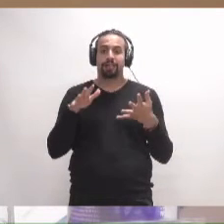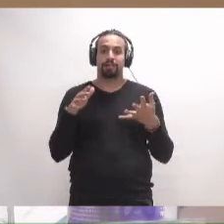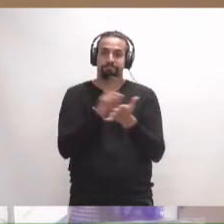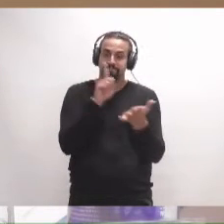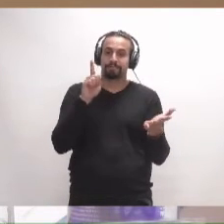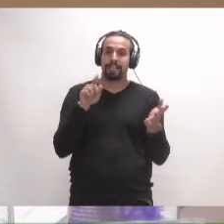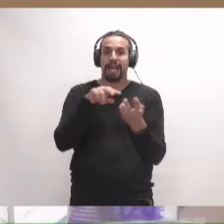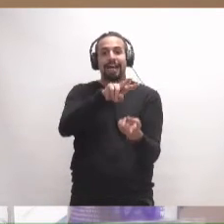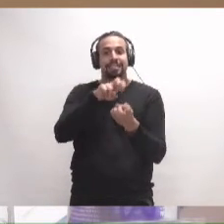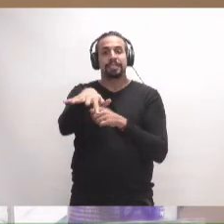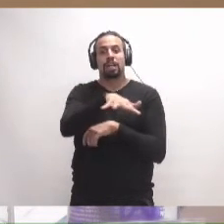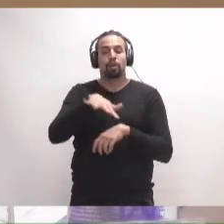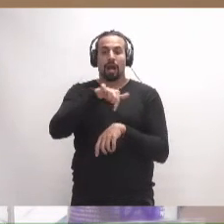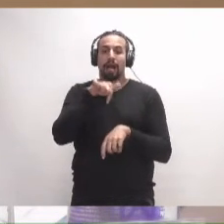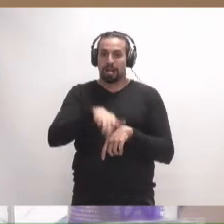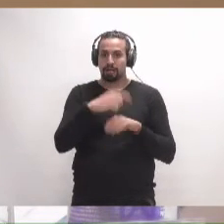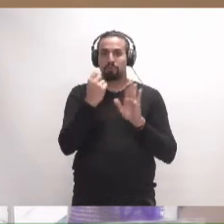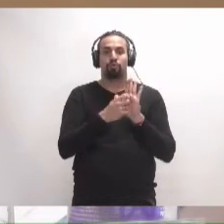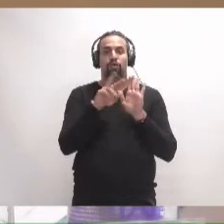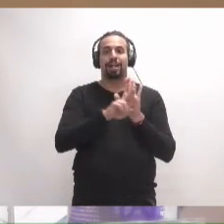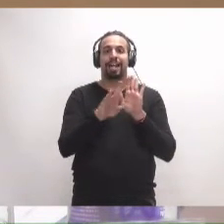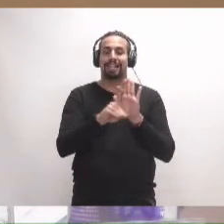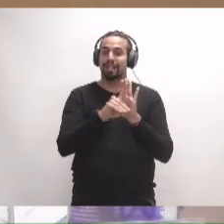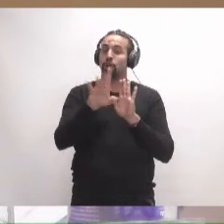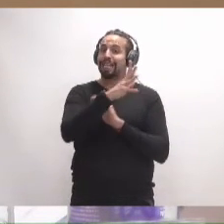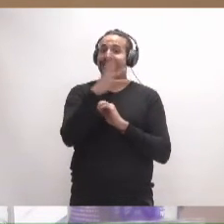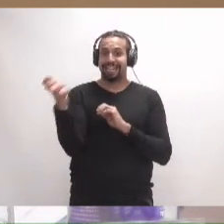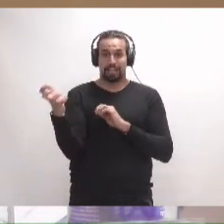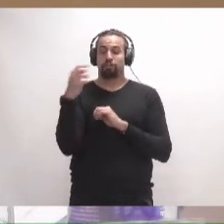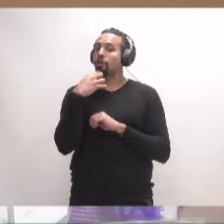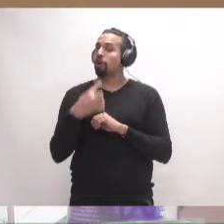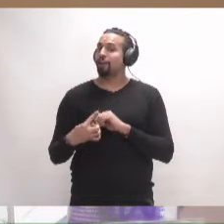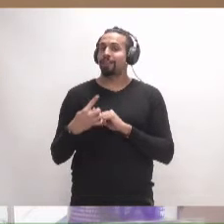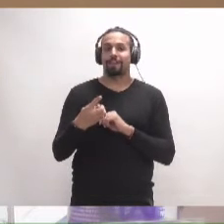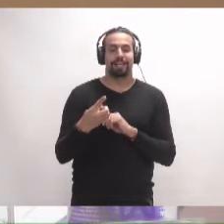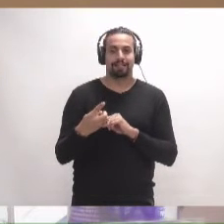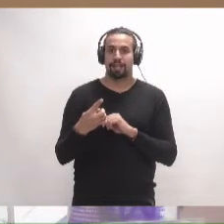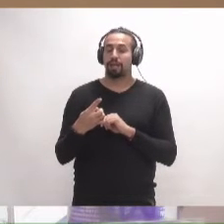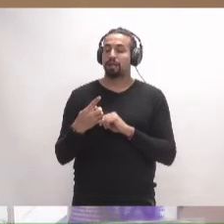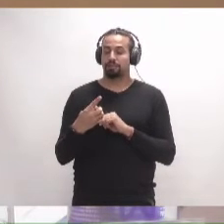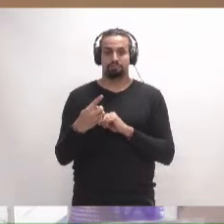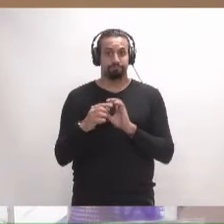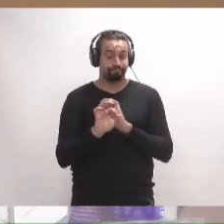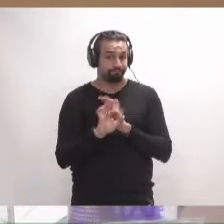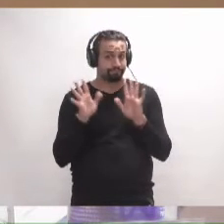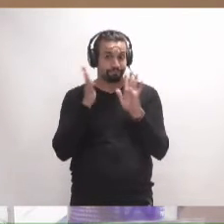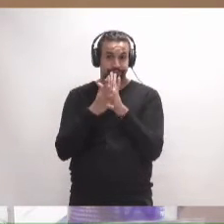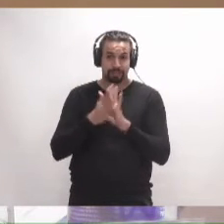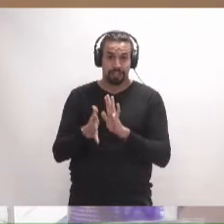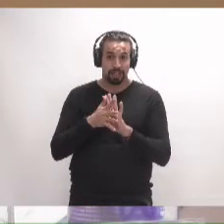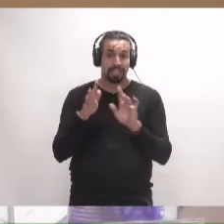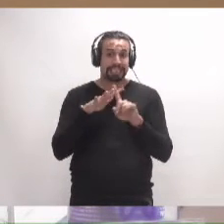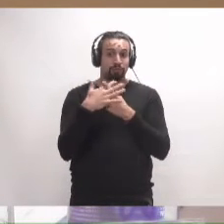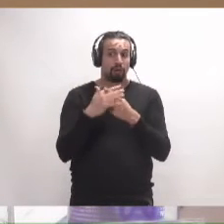desarrollado también en este punto por el Real Decreto 500, que establece cuáles son los supuestos